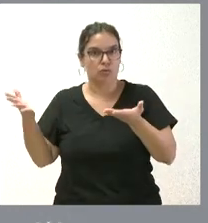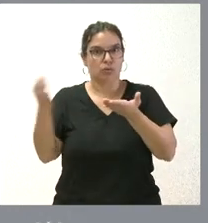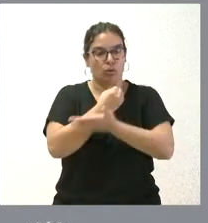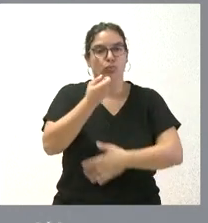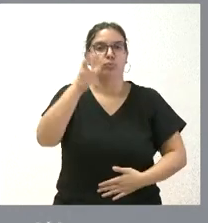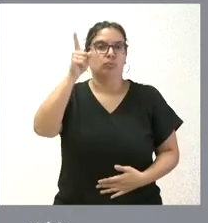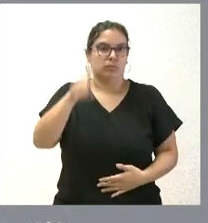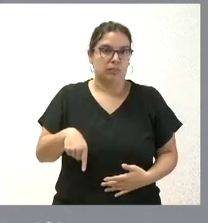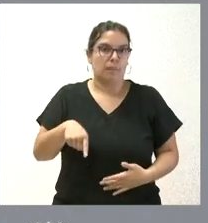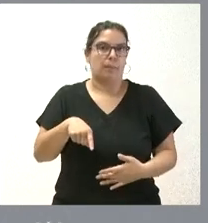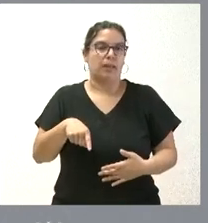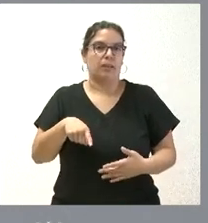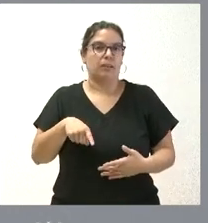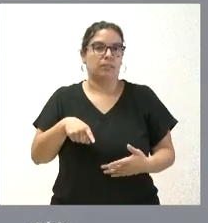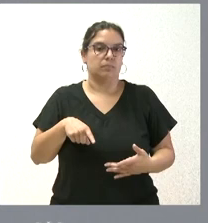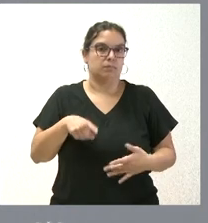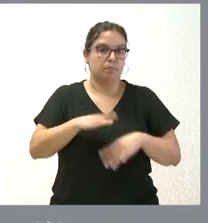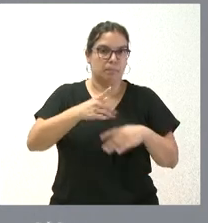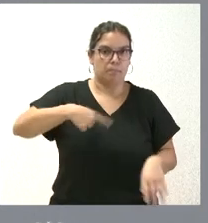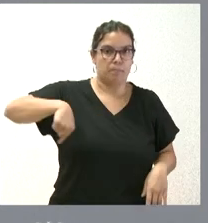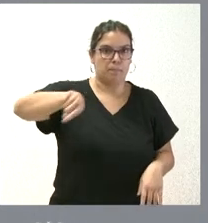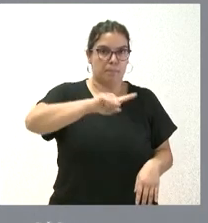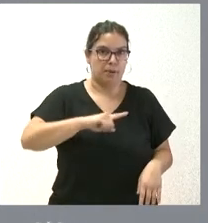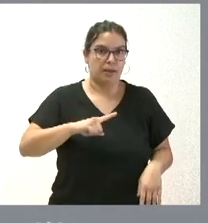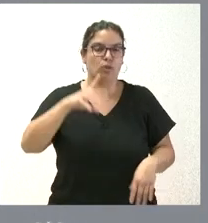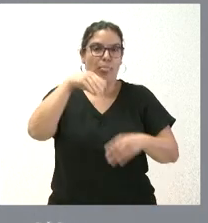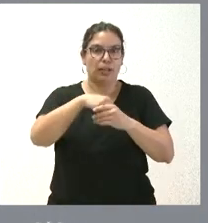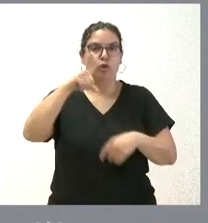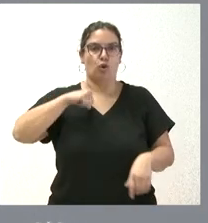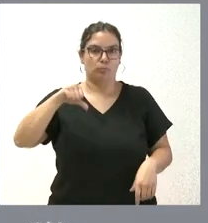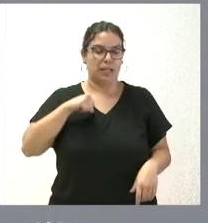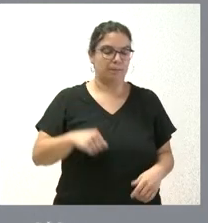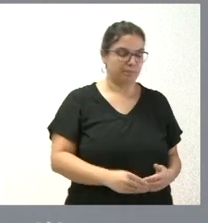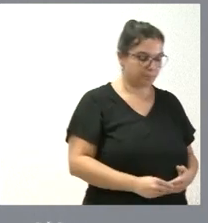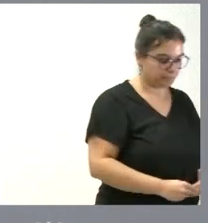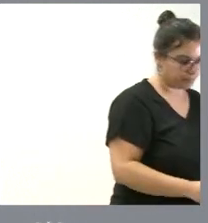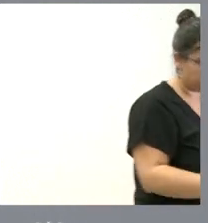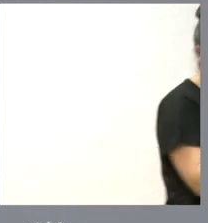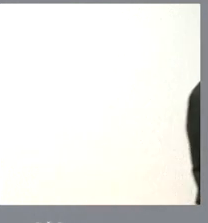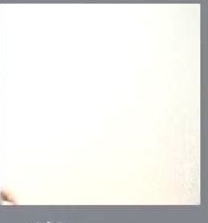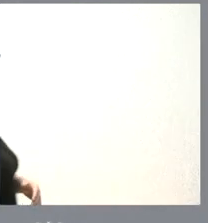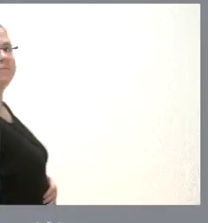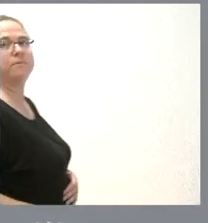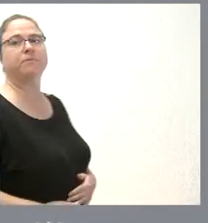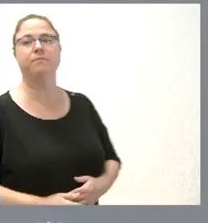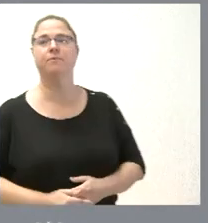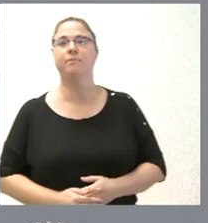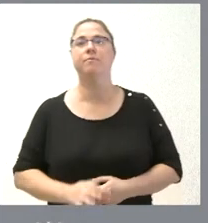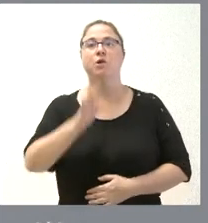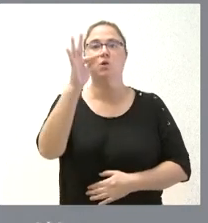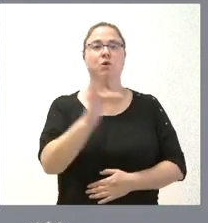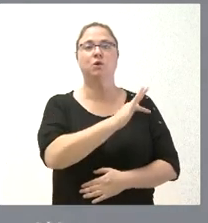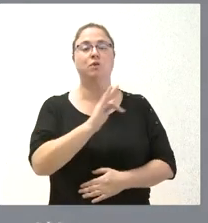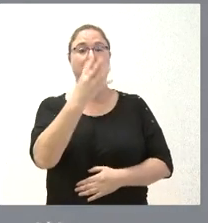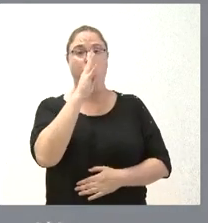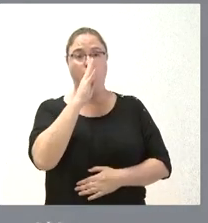reciben este servicio de hostelería dentro del hospital. 11 millones de euros en cuatro años, lo que